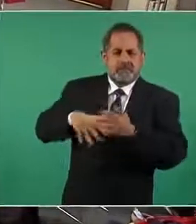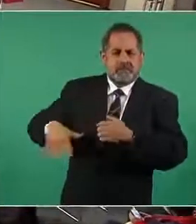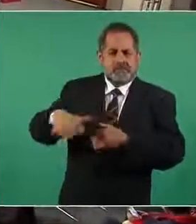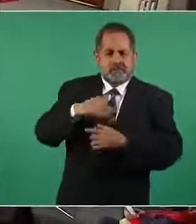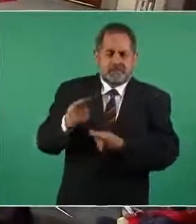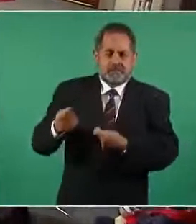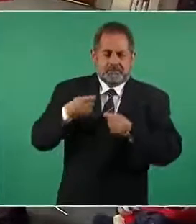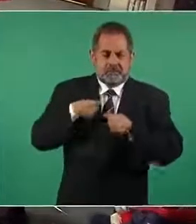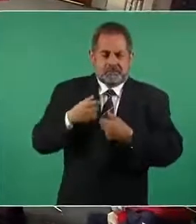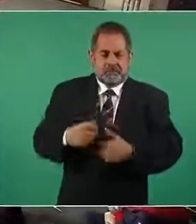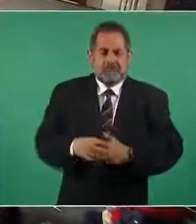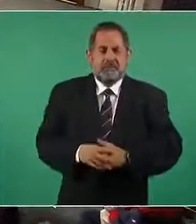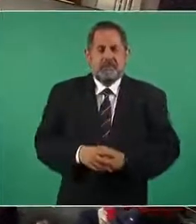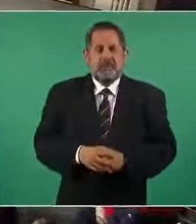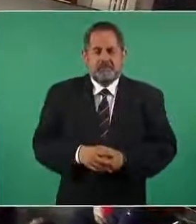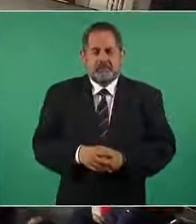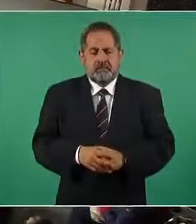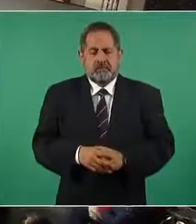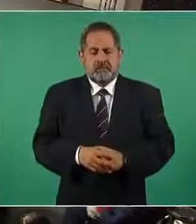120